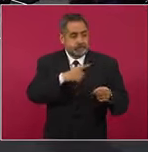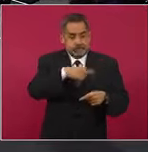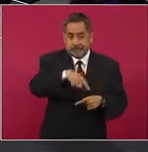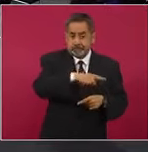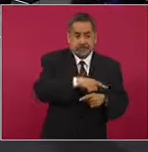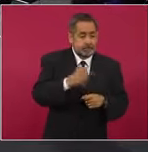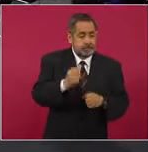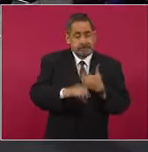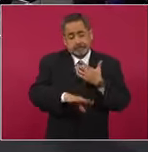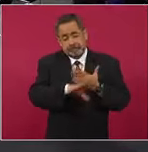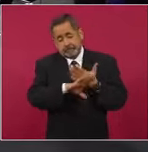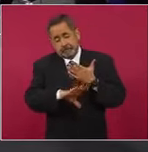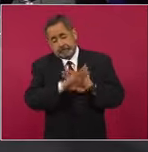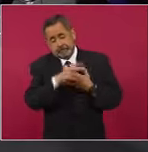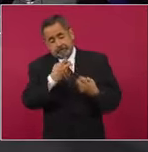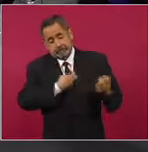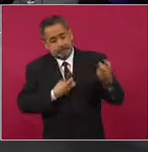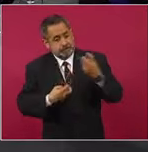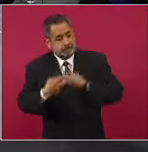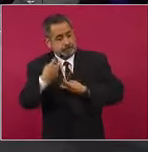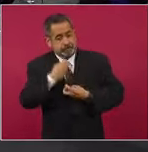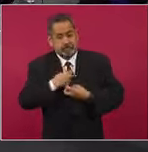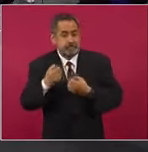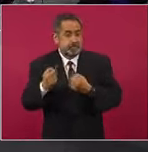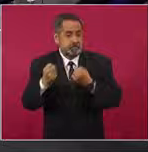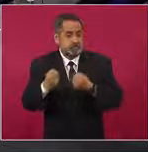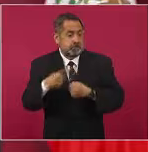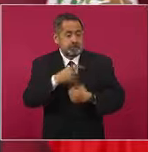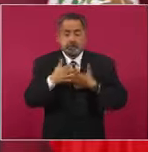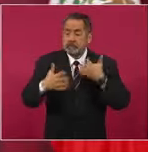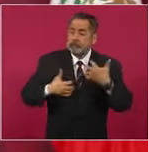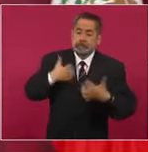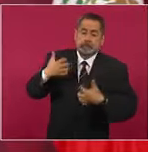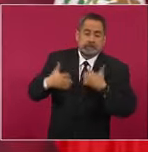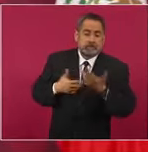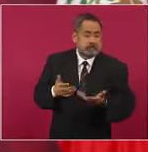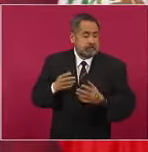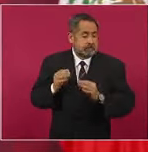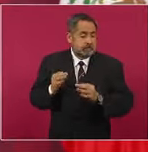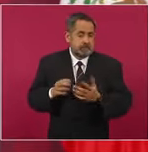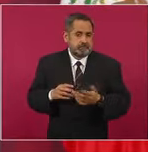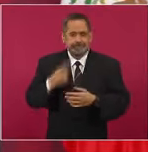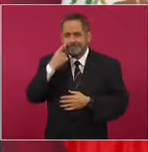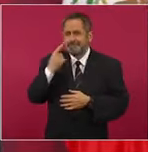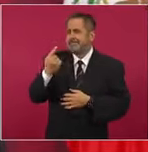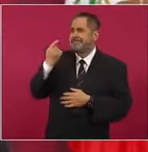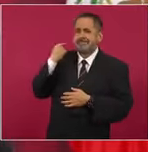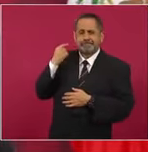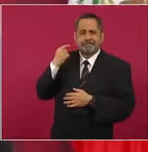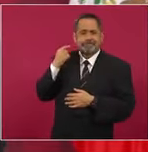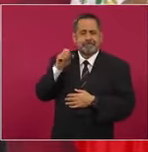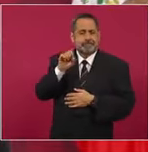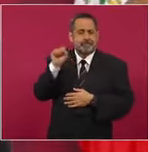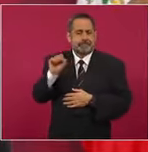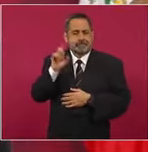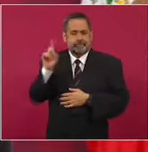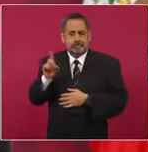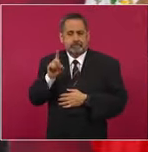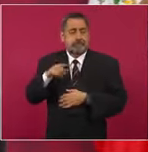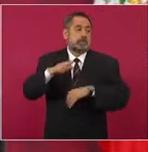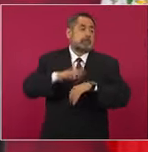ataques y se desesperan. Este fin de semana salió el escándalo